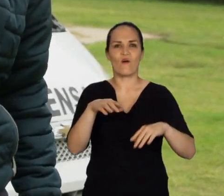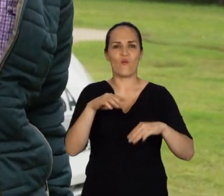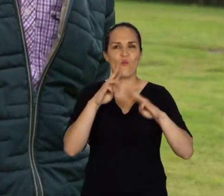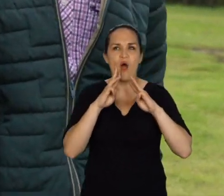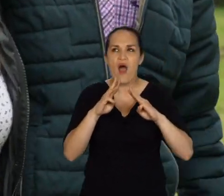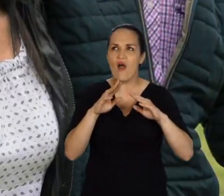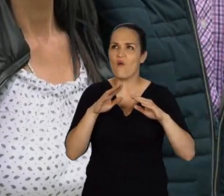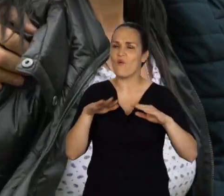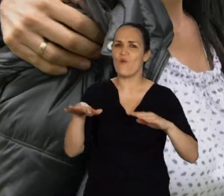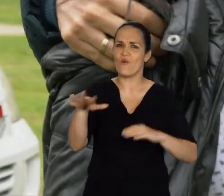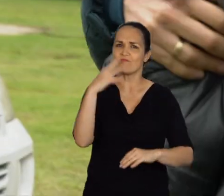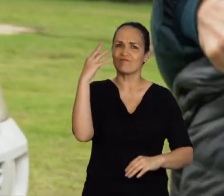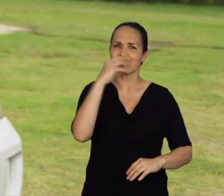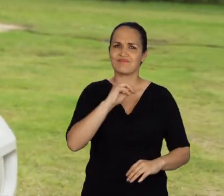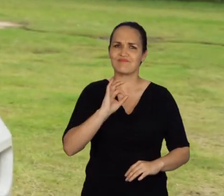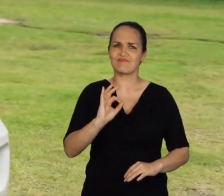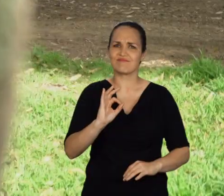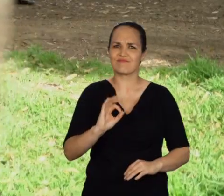Guau, pero esto está genial.